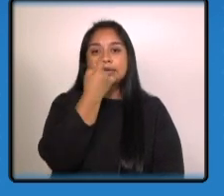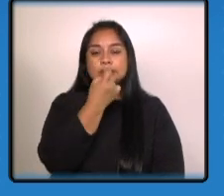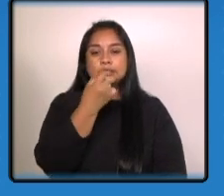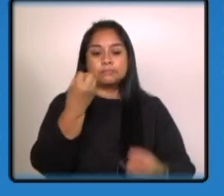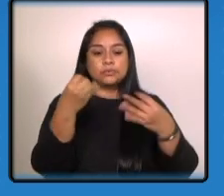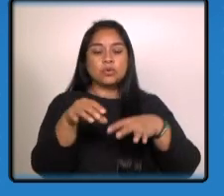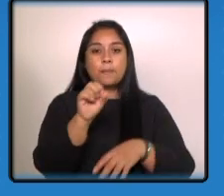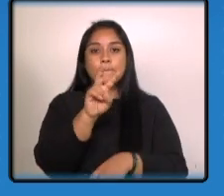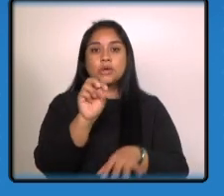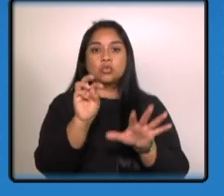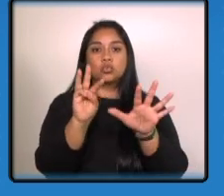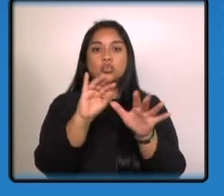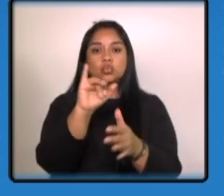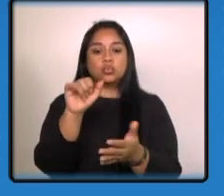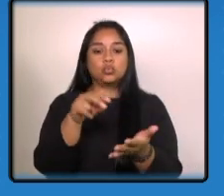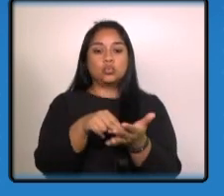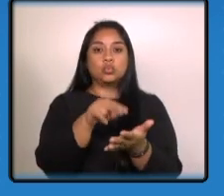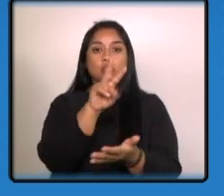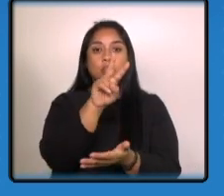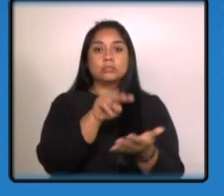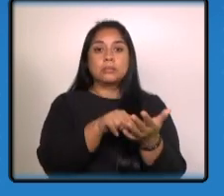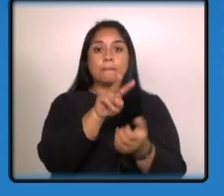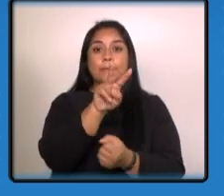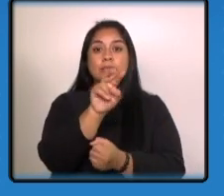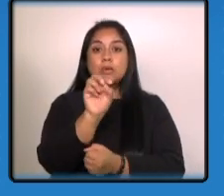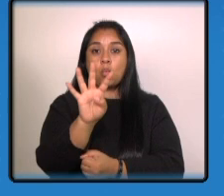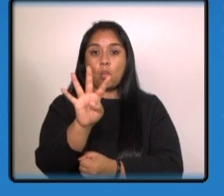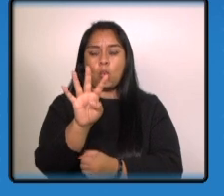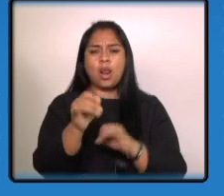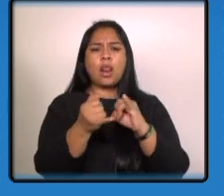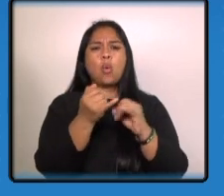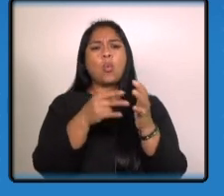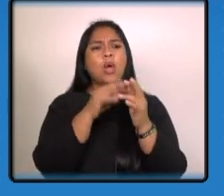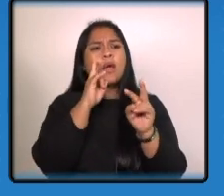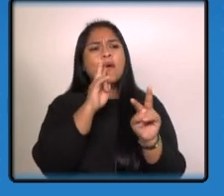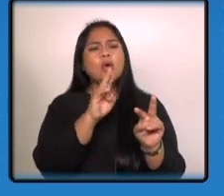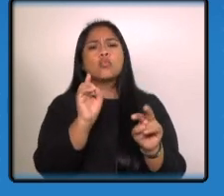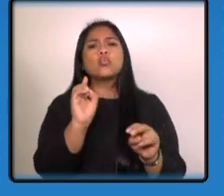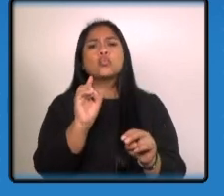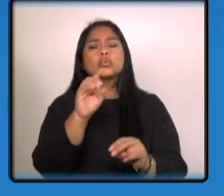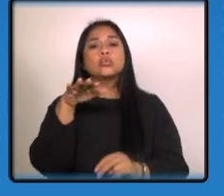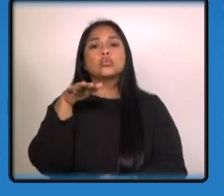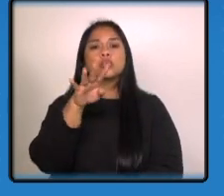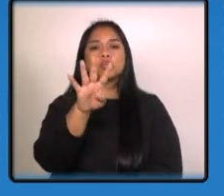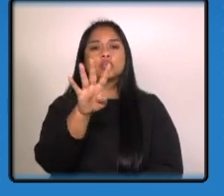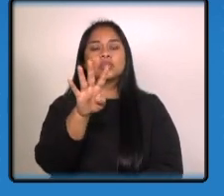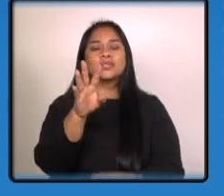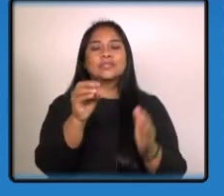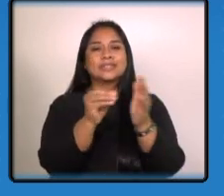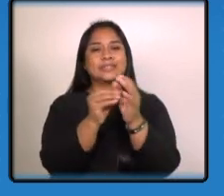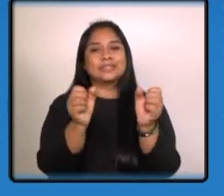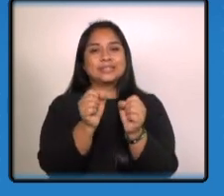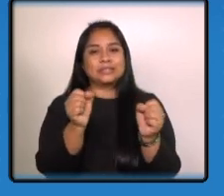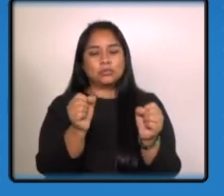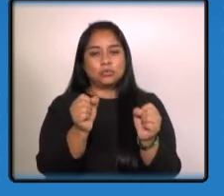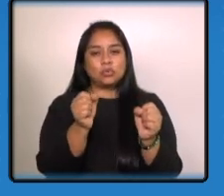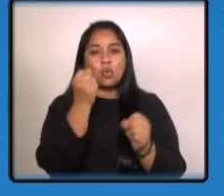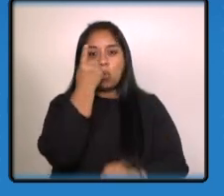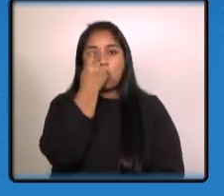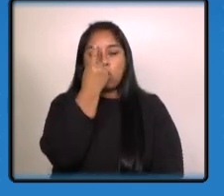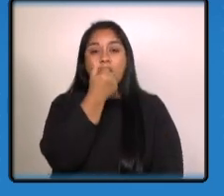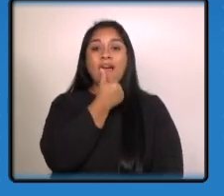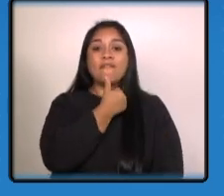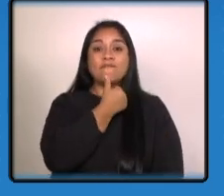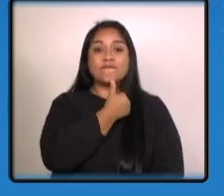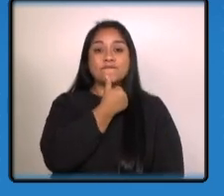junio del 2024 fue vista por última vez en zona 4 Coatepeque Quetzaltenango color de ojos